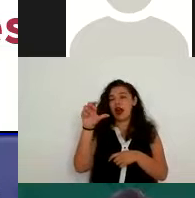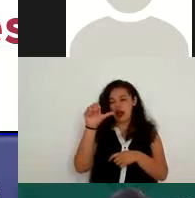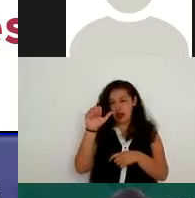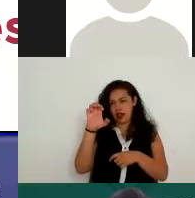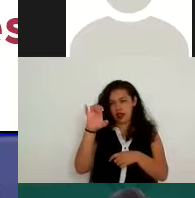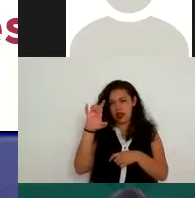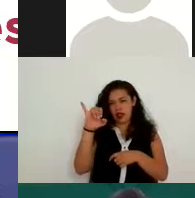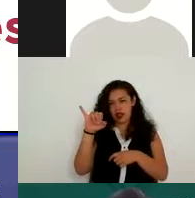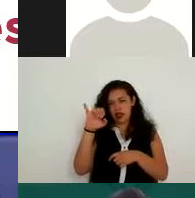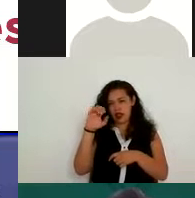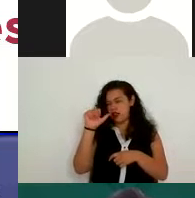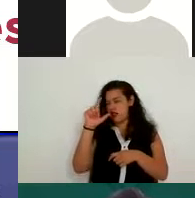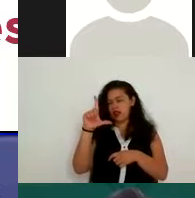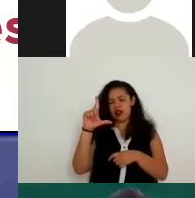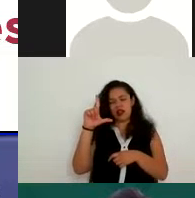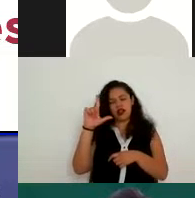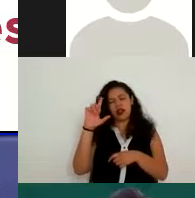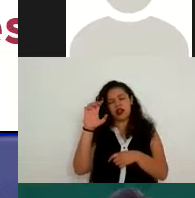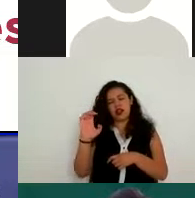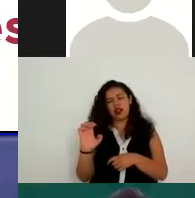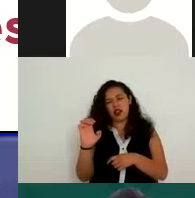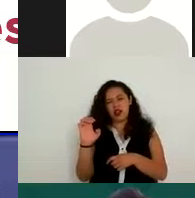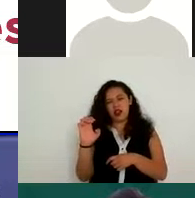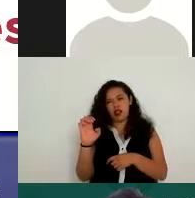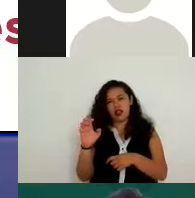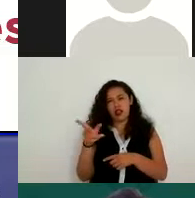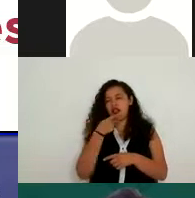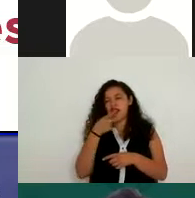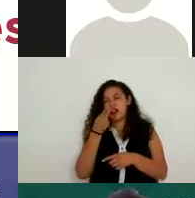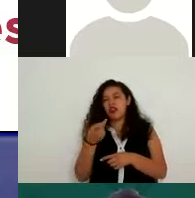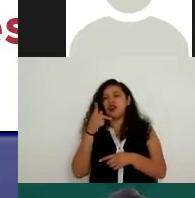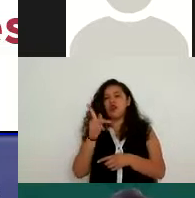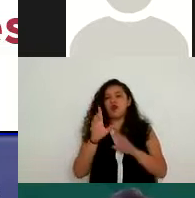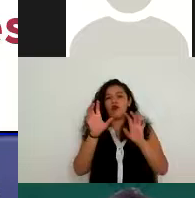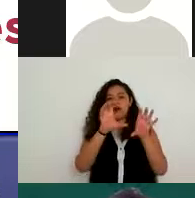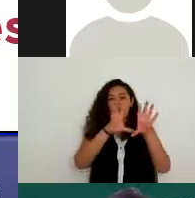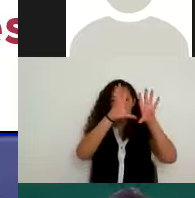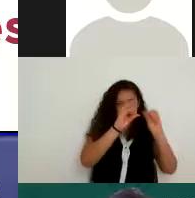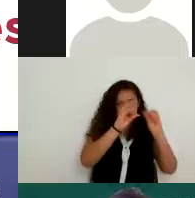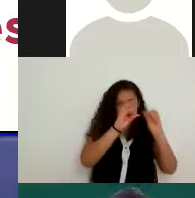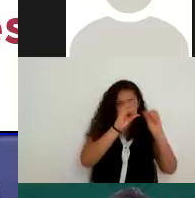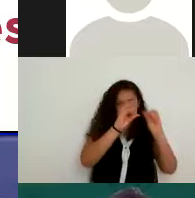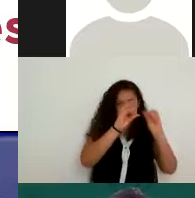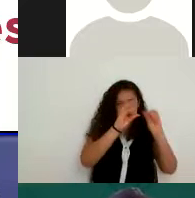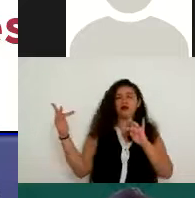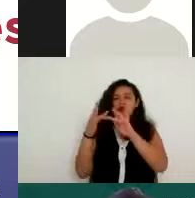tu equipo y lo escuchas ahí en directo. Sí, de hecho así lo estoy haciendo, pero